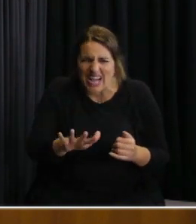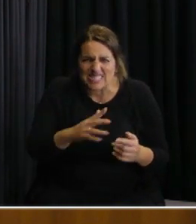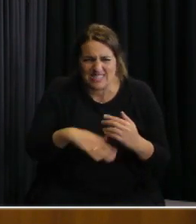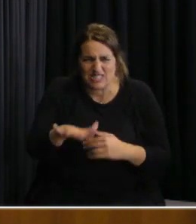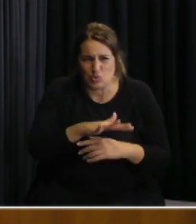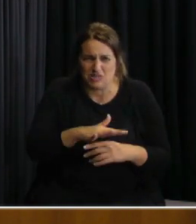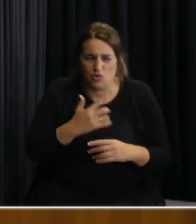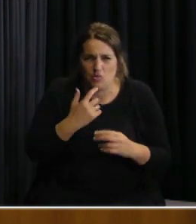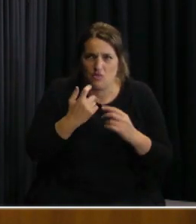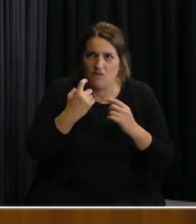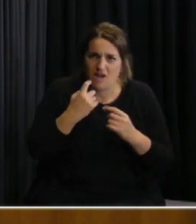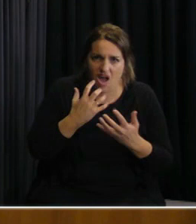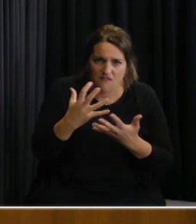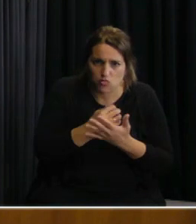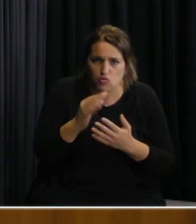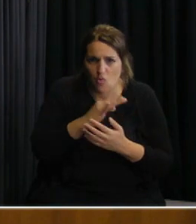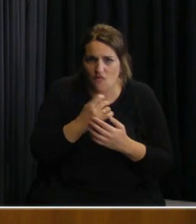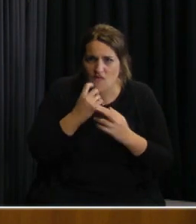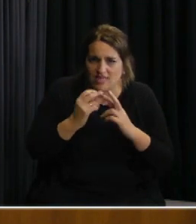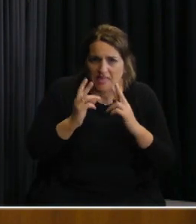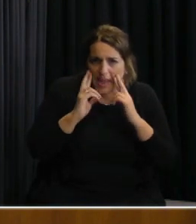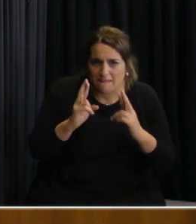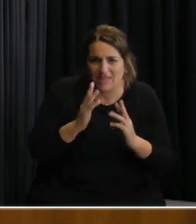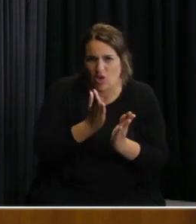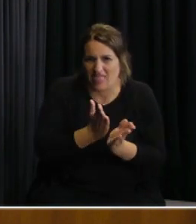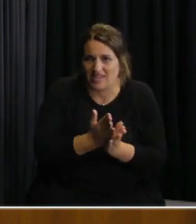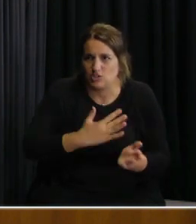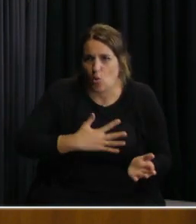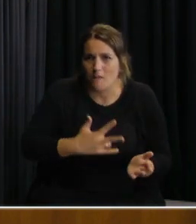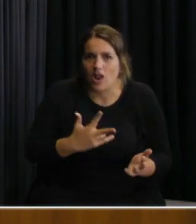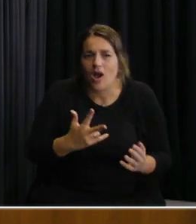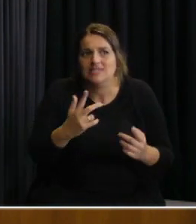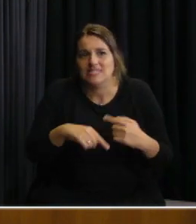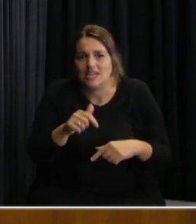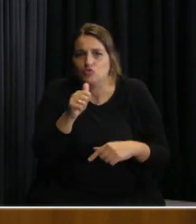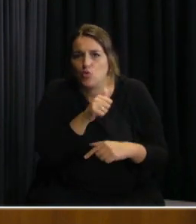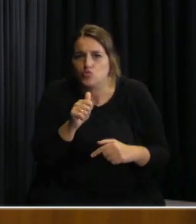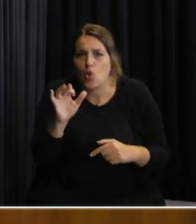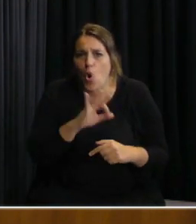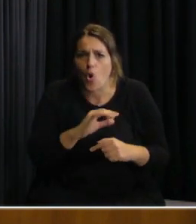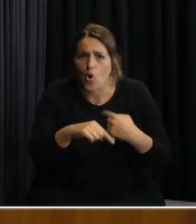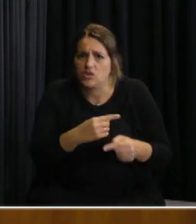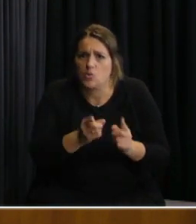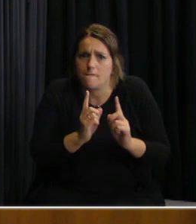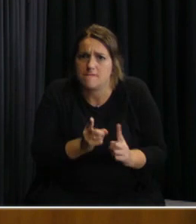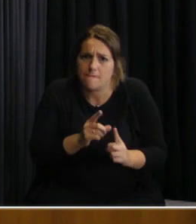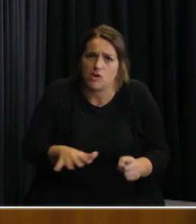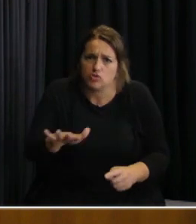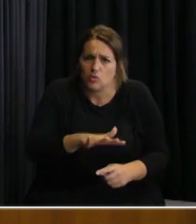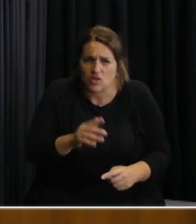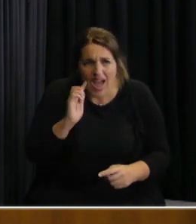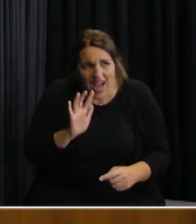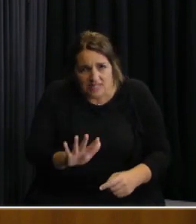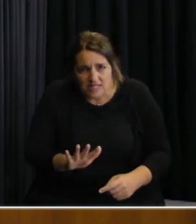situaciones cuántos residentes viven allí si tienen alguna alternativa o si seguirán viviendo en estas condiciones